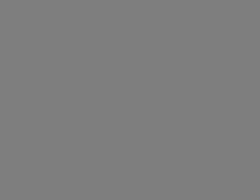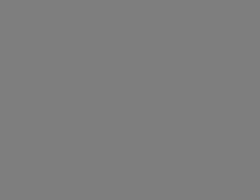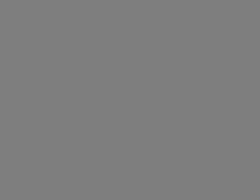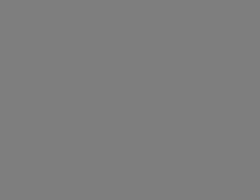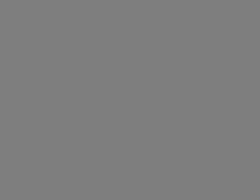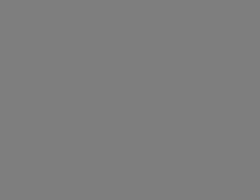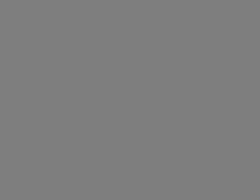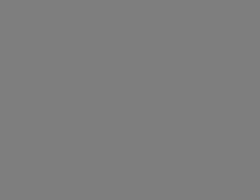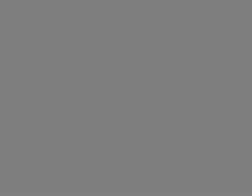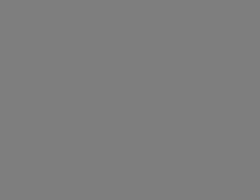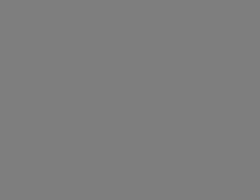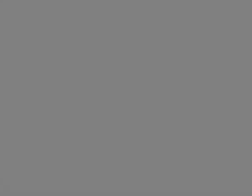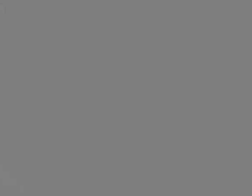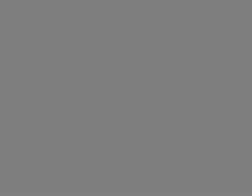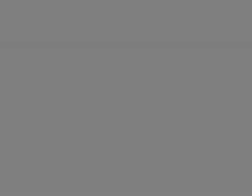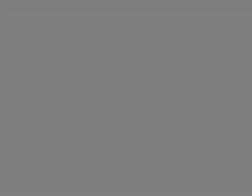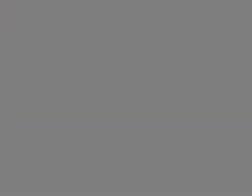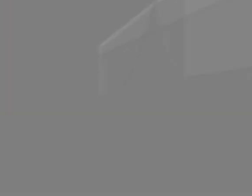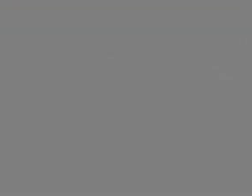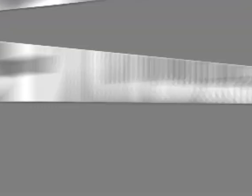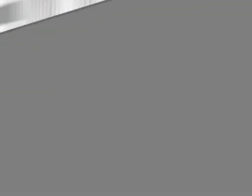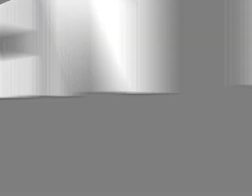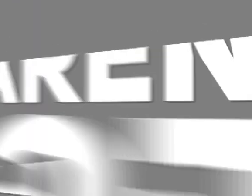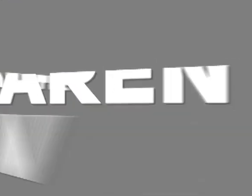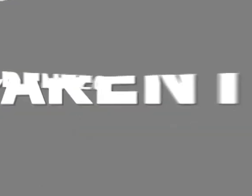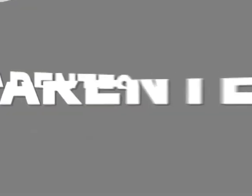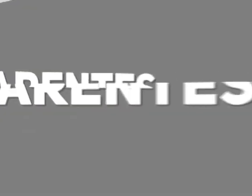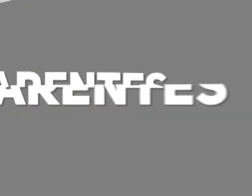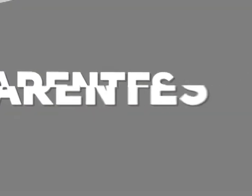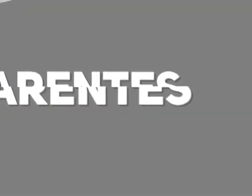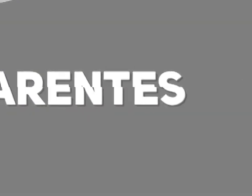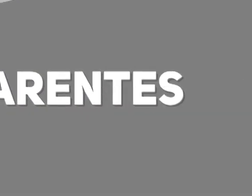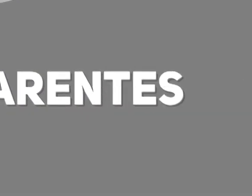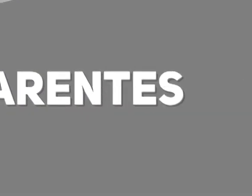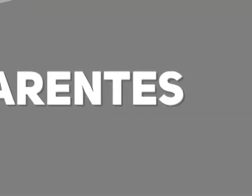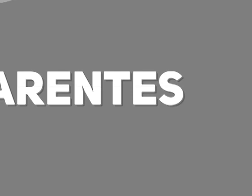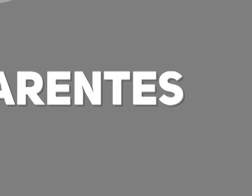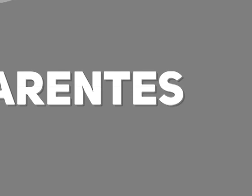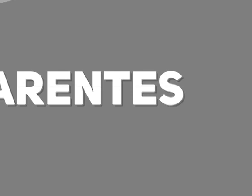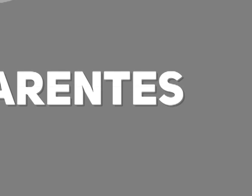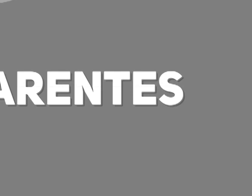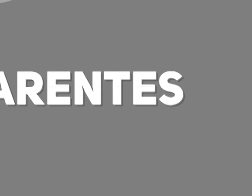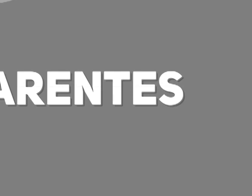Órgano electoral plurinacional. Elecciones transparentes y seguras.